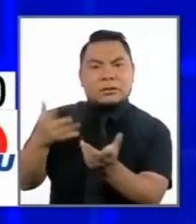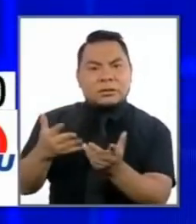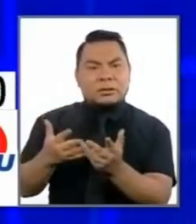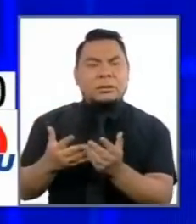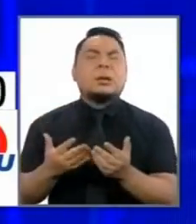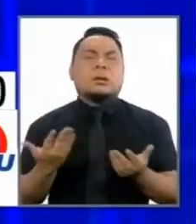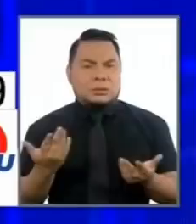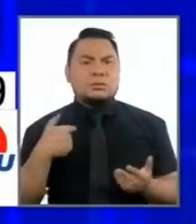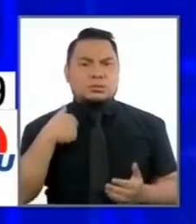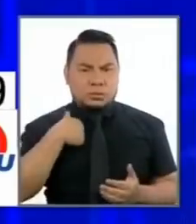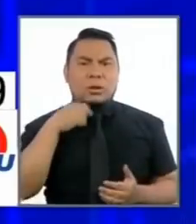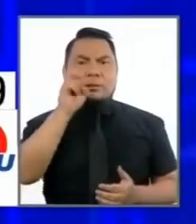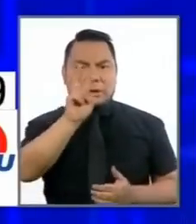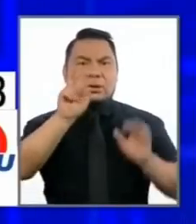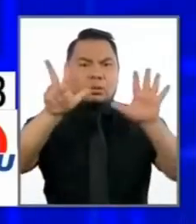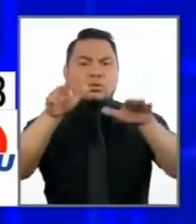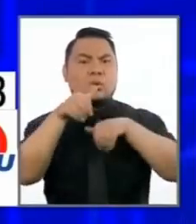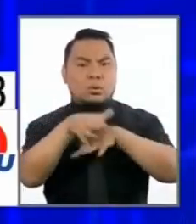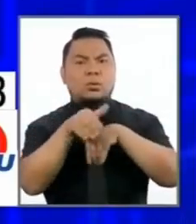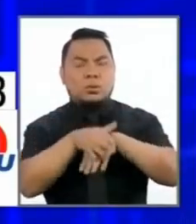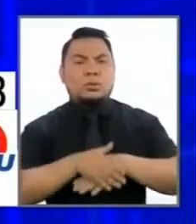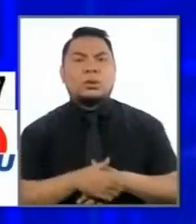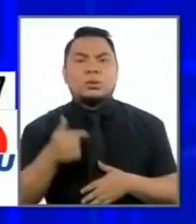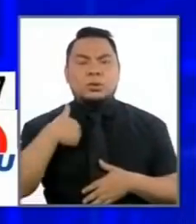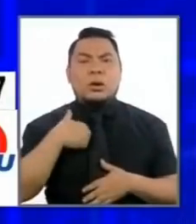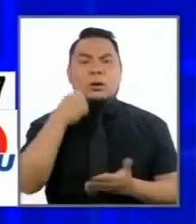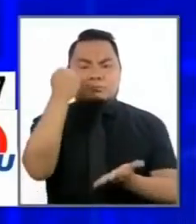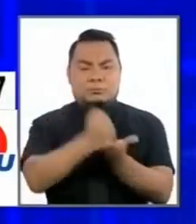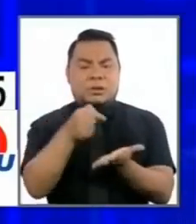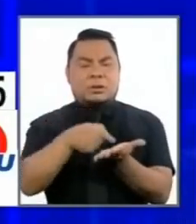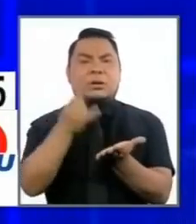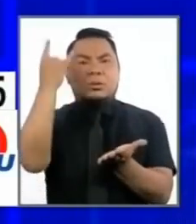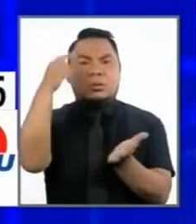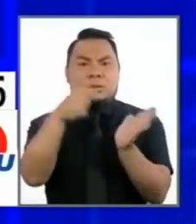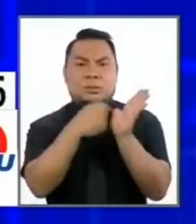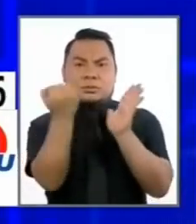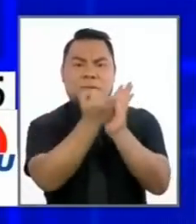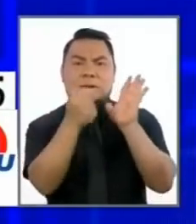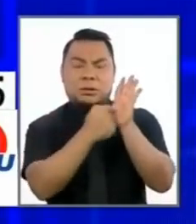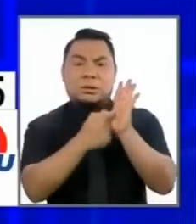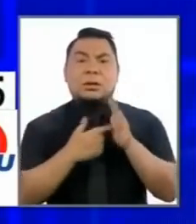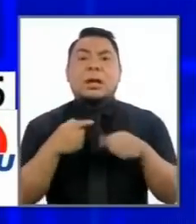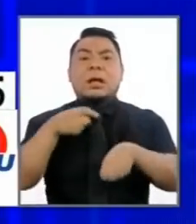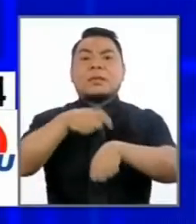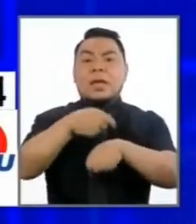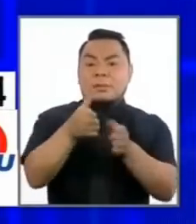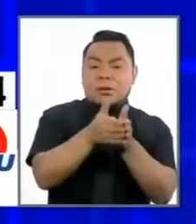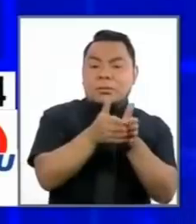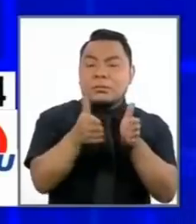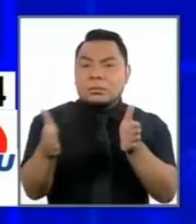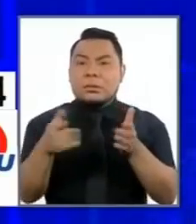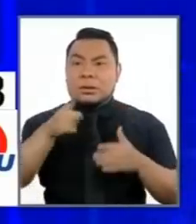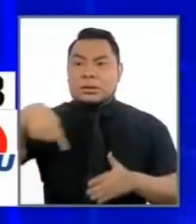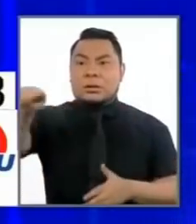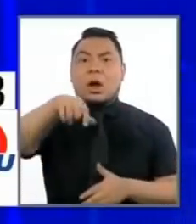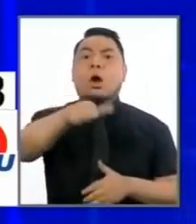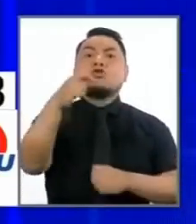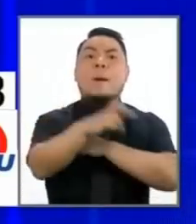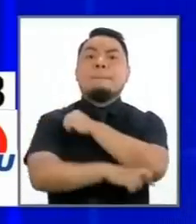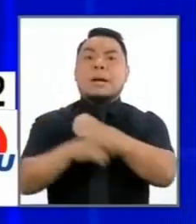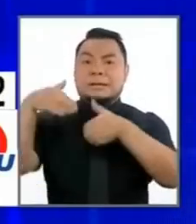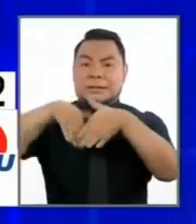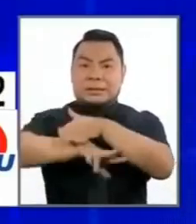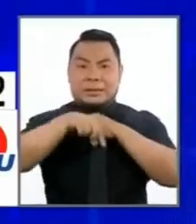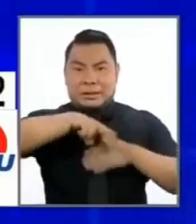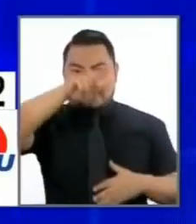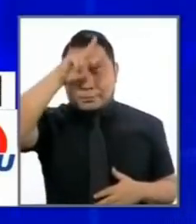desde el 28 de julio voy a emitir un decreto para que en un plazo perentorio aquellos extranjeros que han